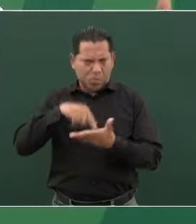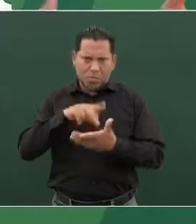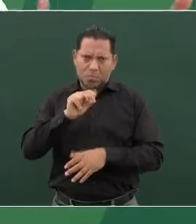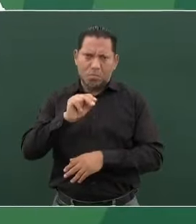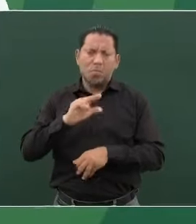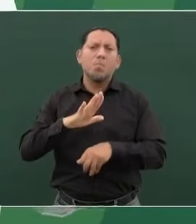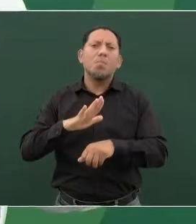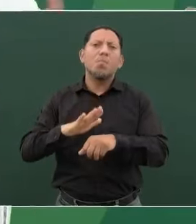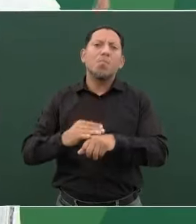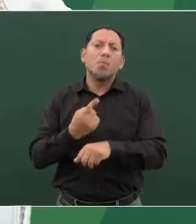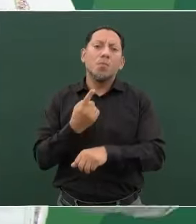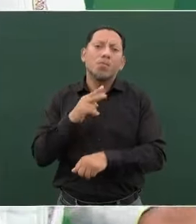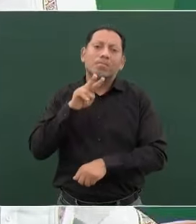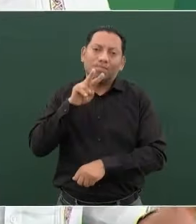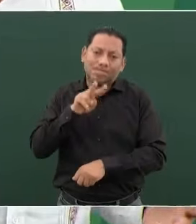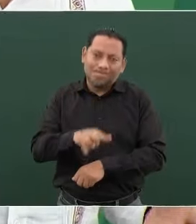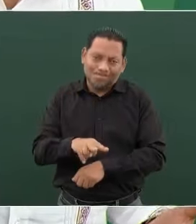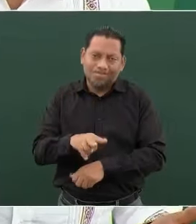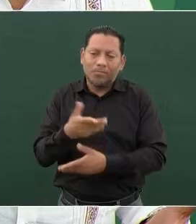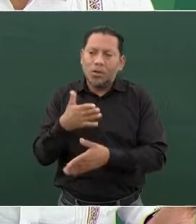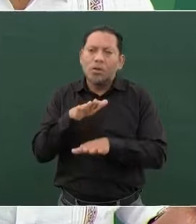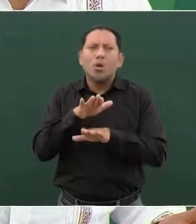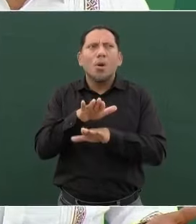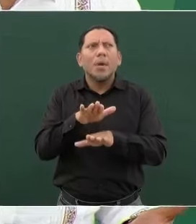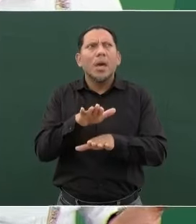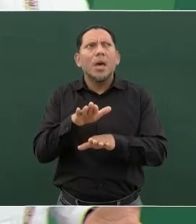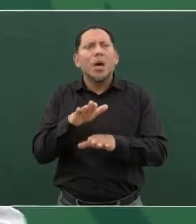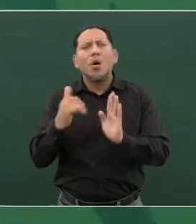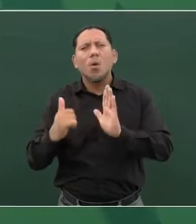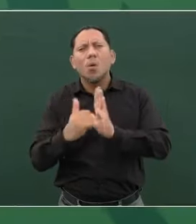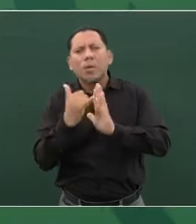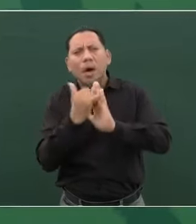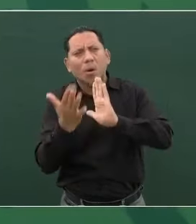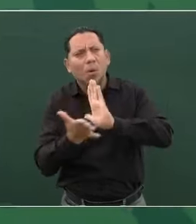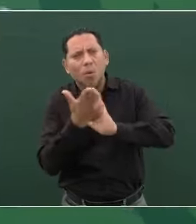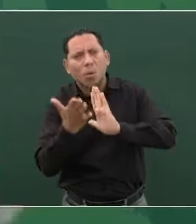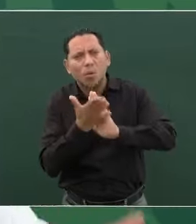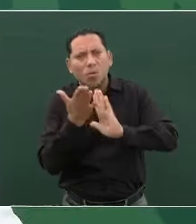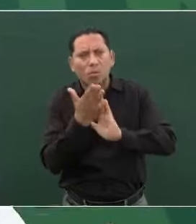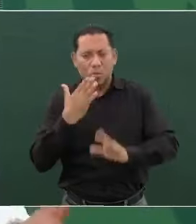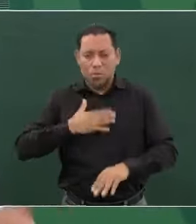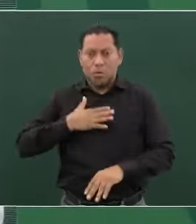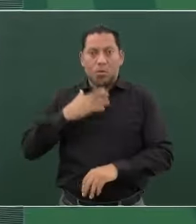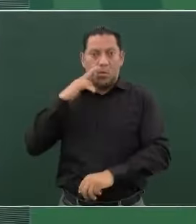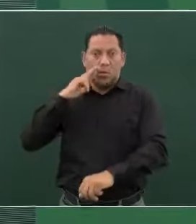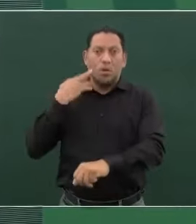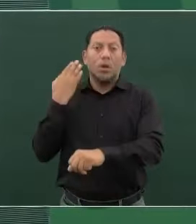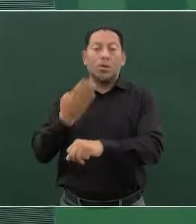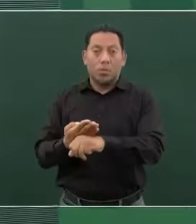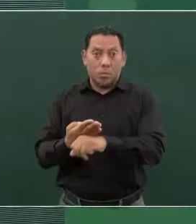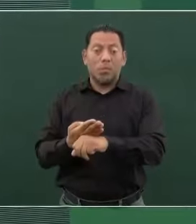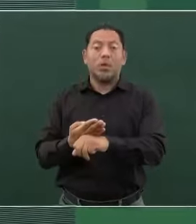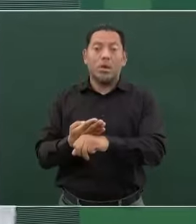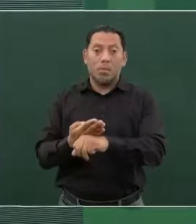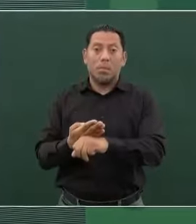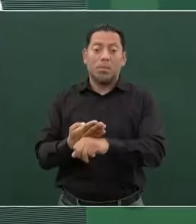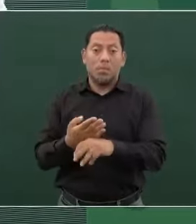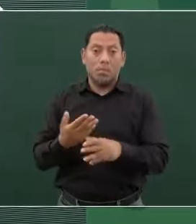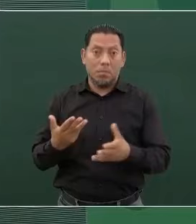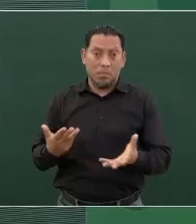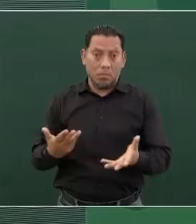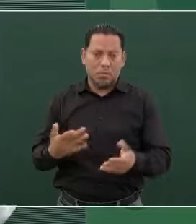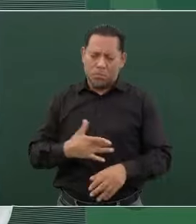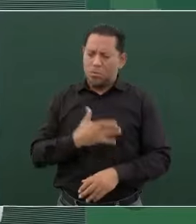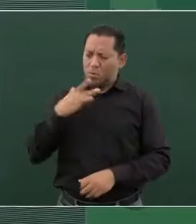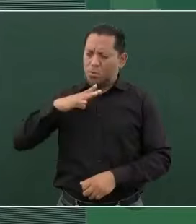porque tiene que ver con una obra en la que yo soy responsable, una obra